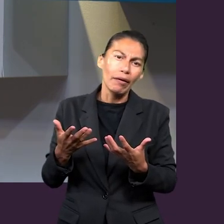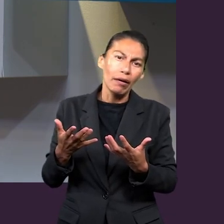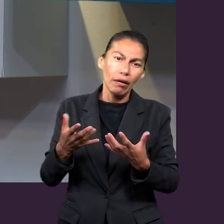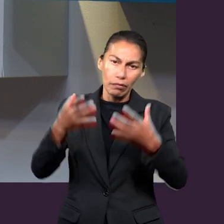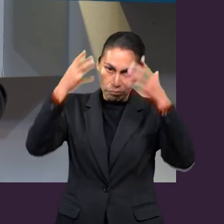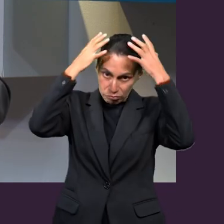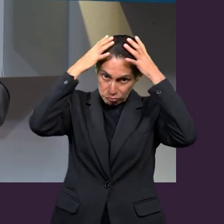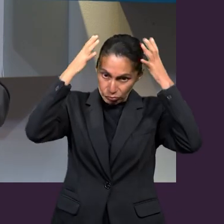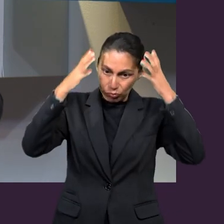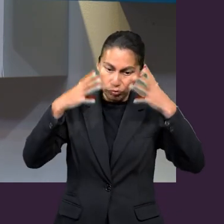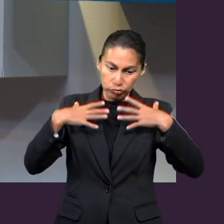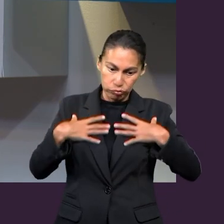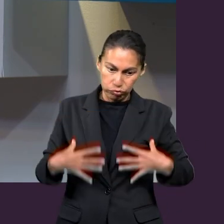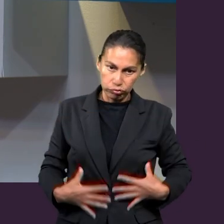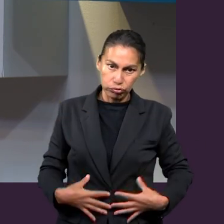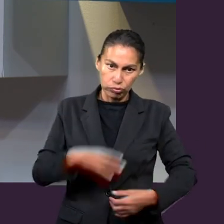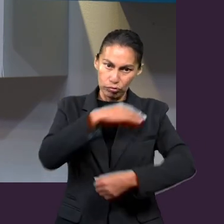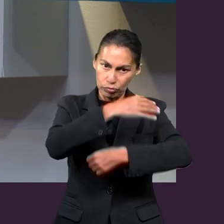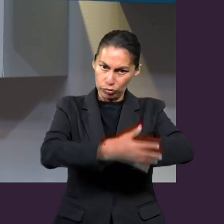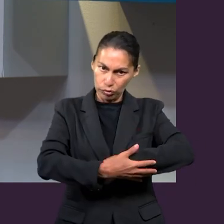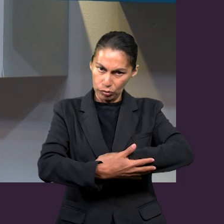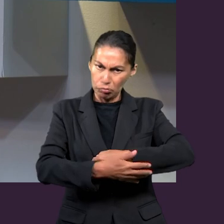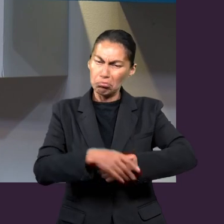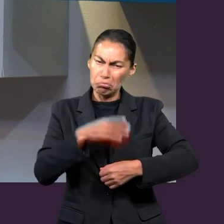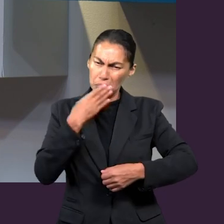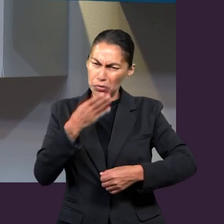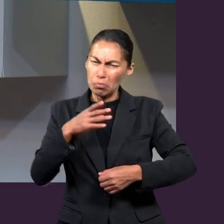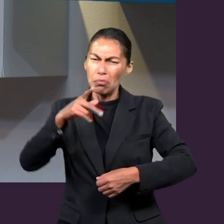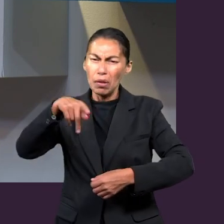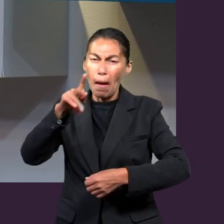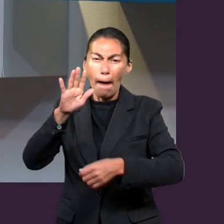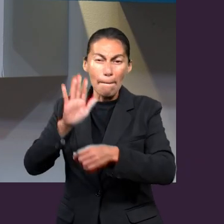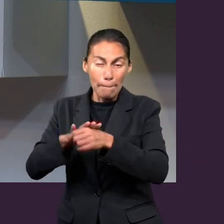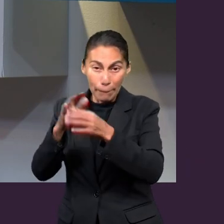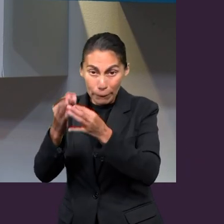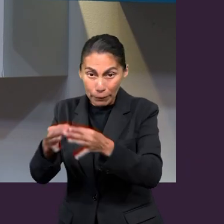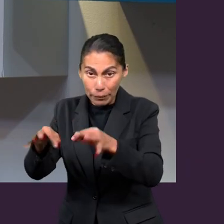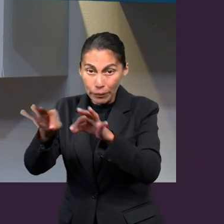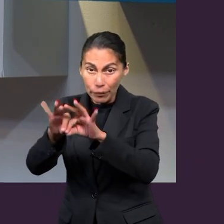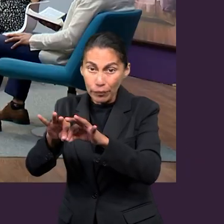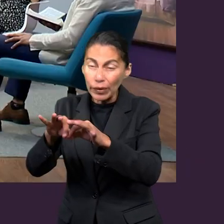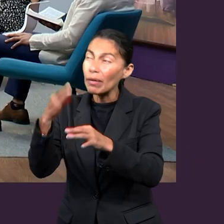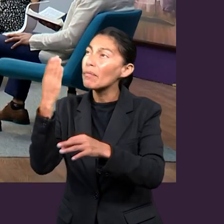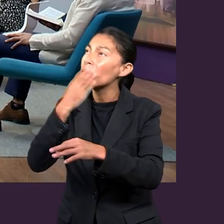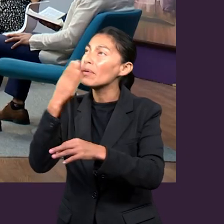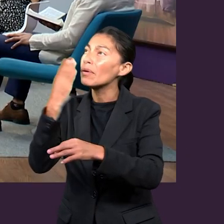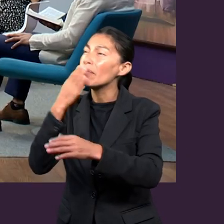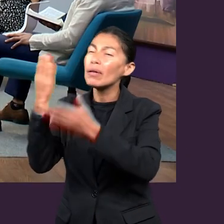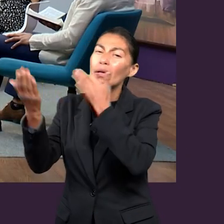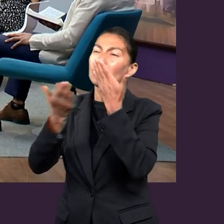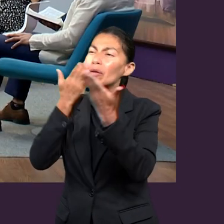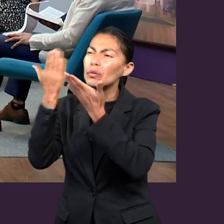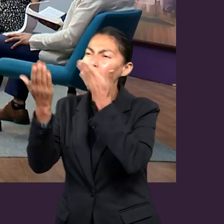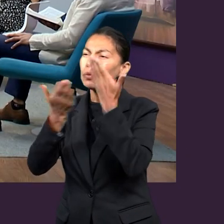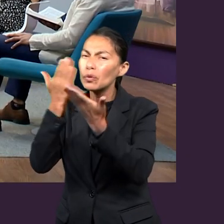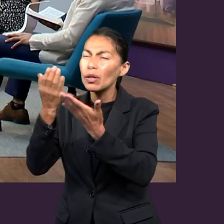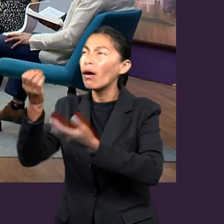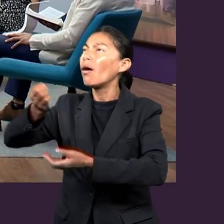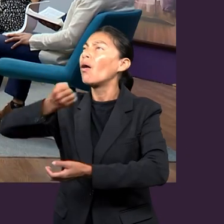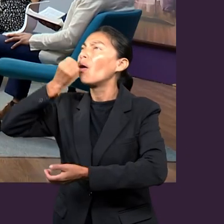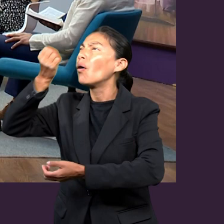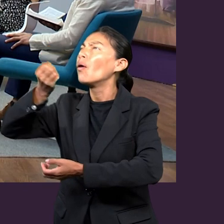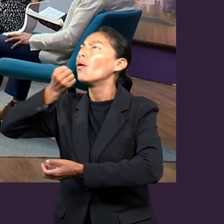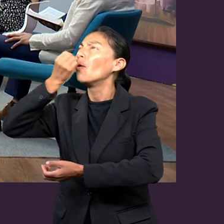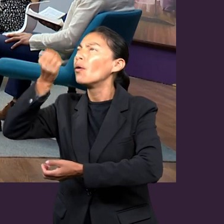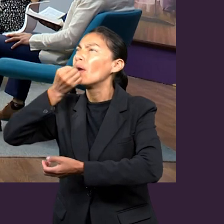el armamento, digamoslo así, es la lectura de la palabra de Dios, la oración, y